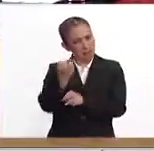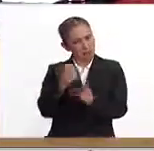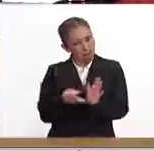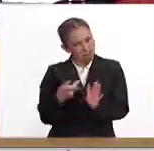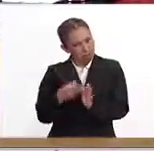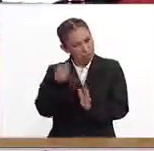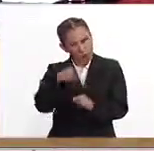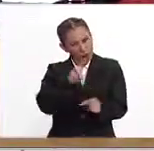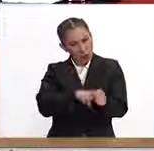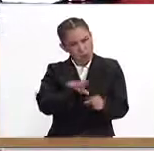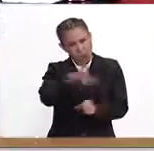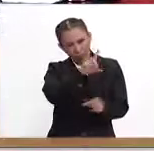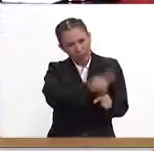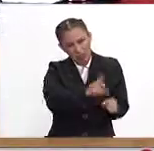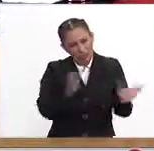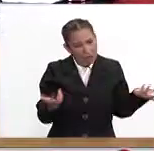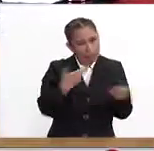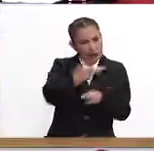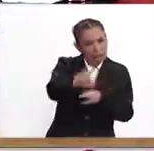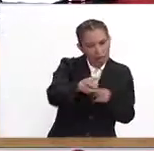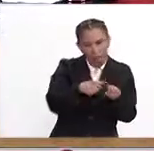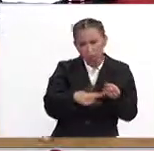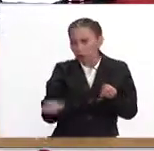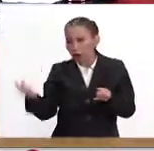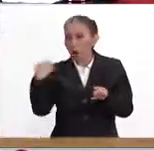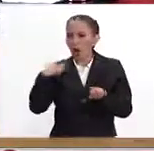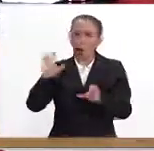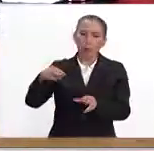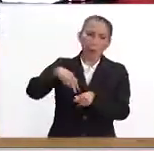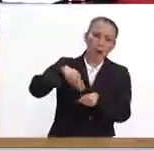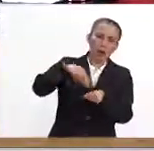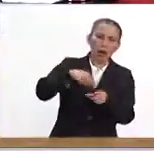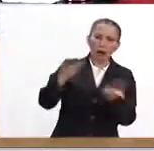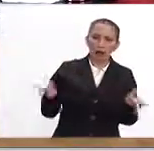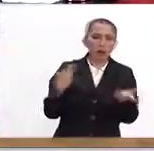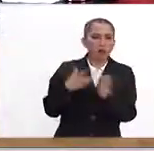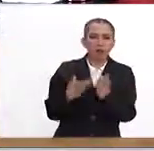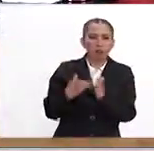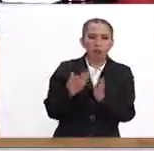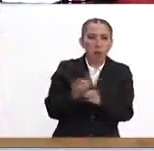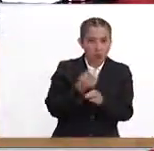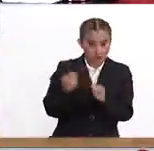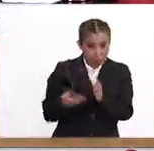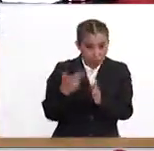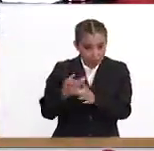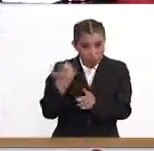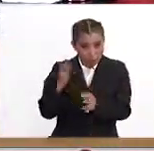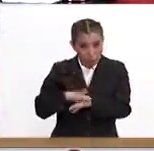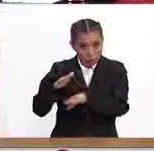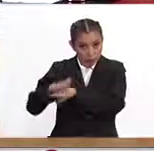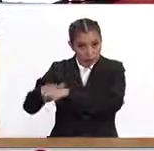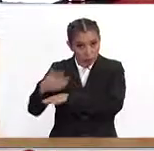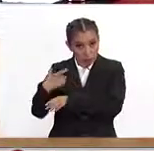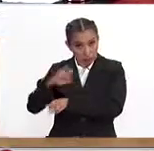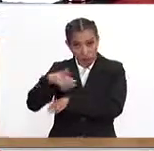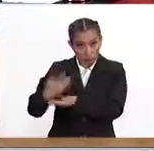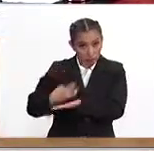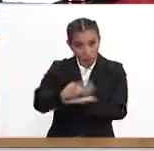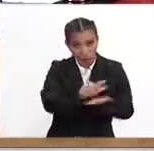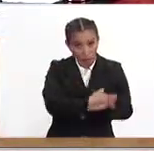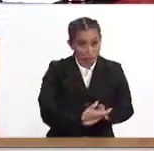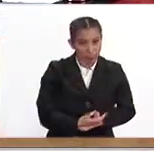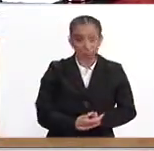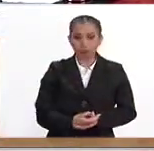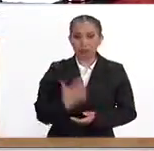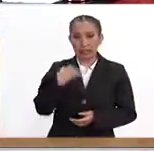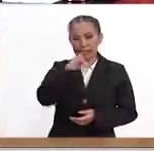en un día común y corriente, en restaurantes, mientras uno está en el parque, ¿qué tan común es que pasa este tipo de circunstancias? Pues